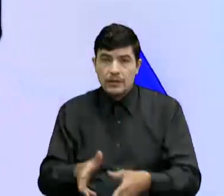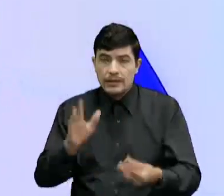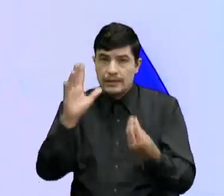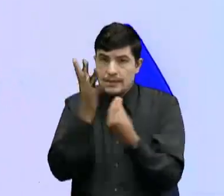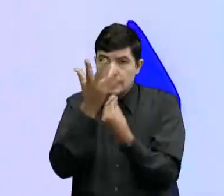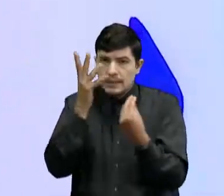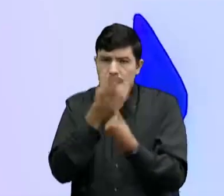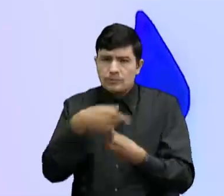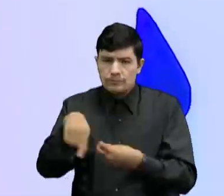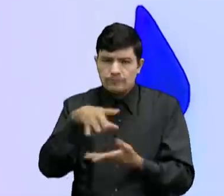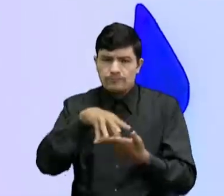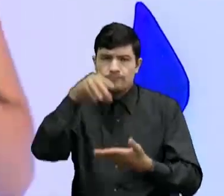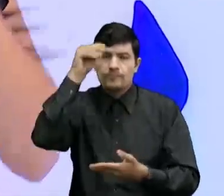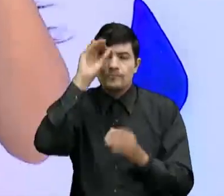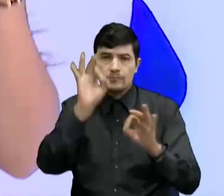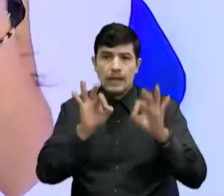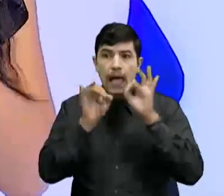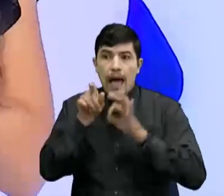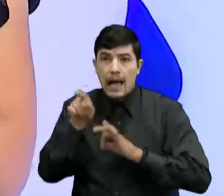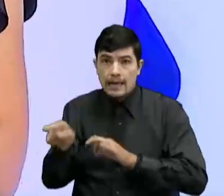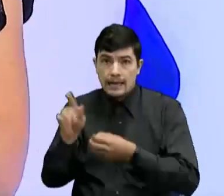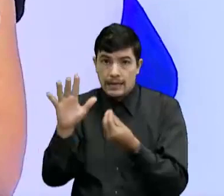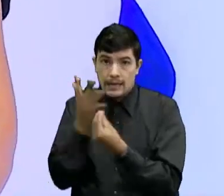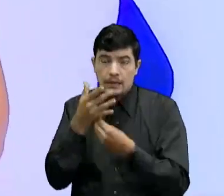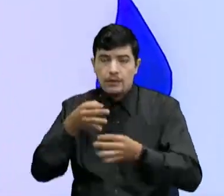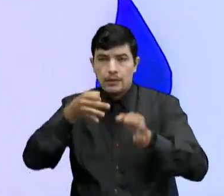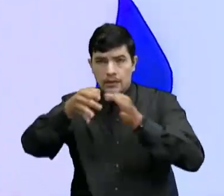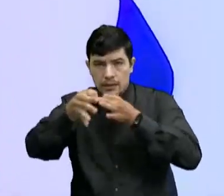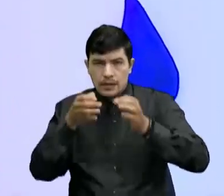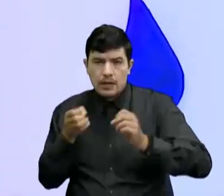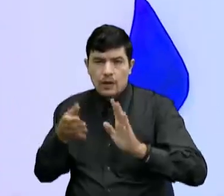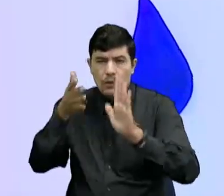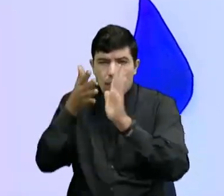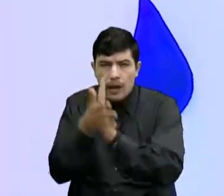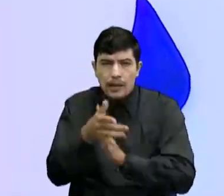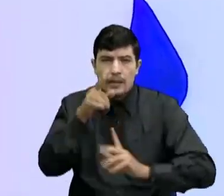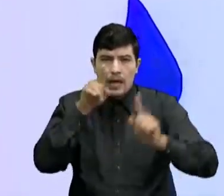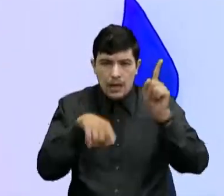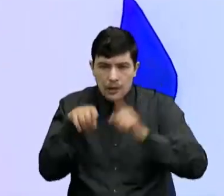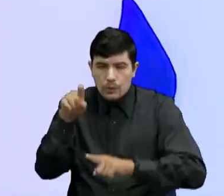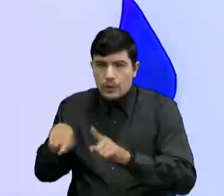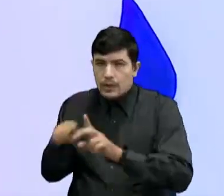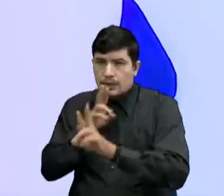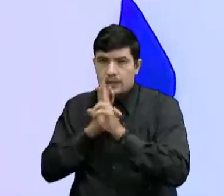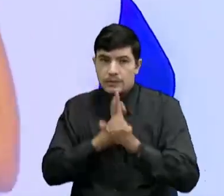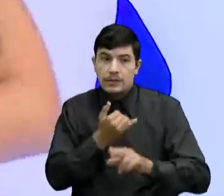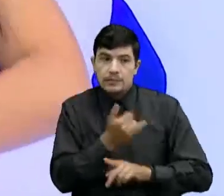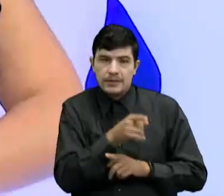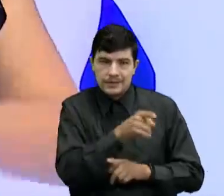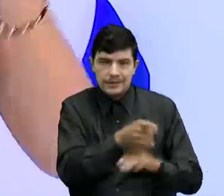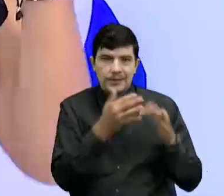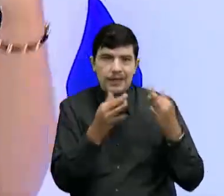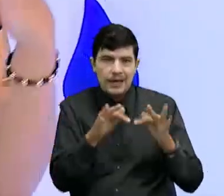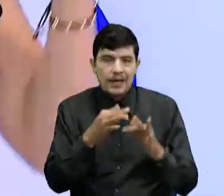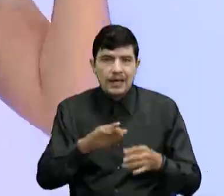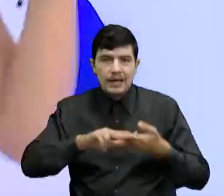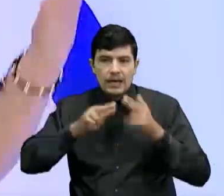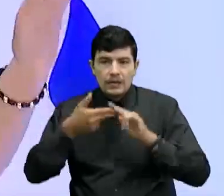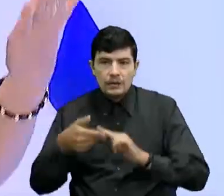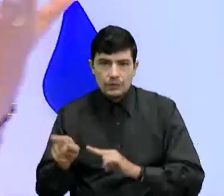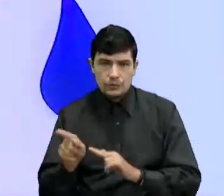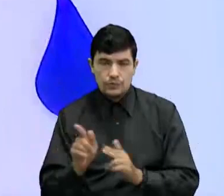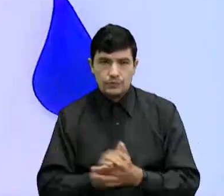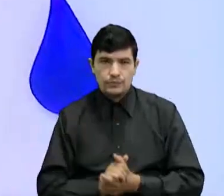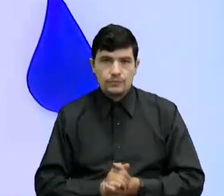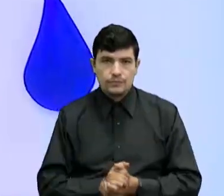De quinto igualmente Porque allí vamos a estarles Contando algunas de las Respuestas de esta tarea Sobre los límites